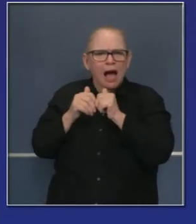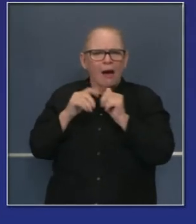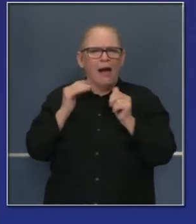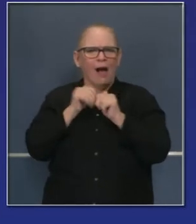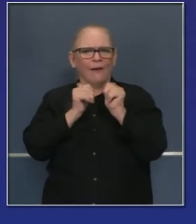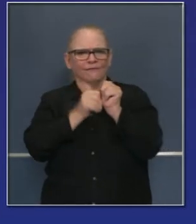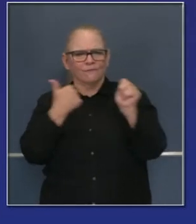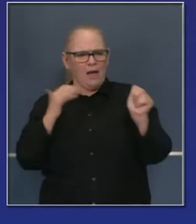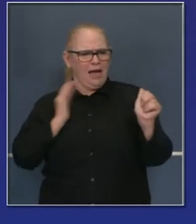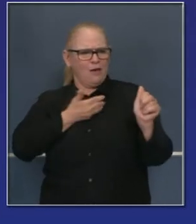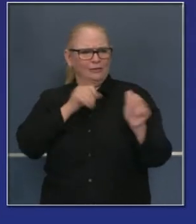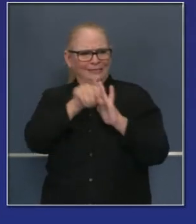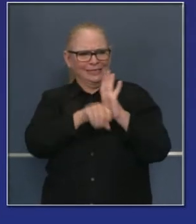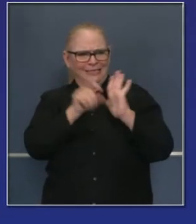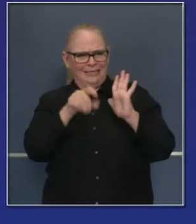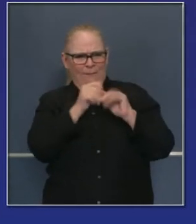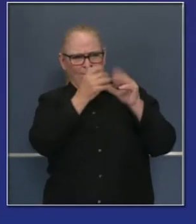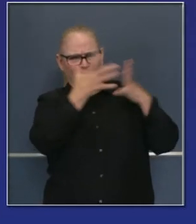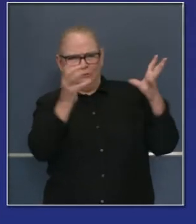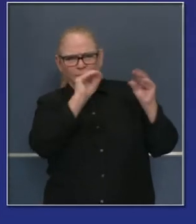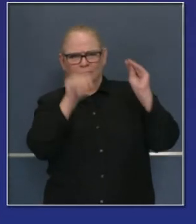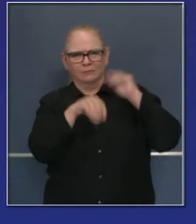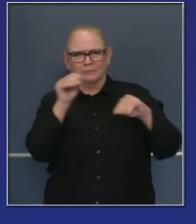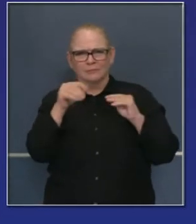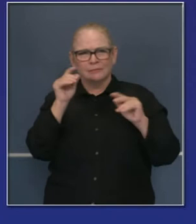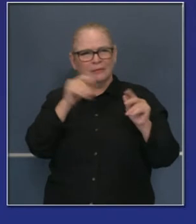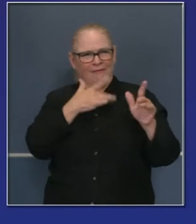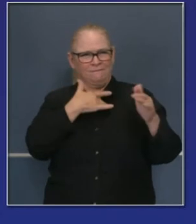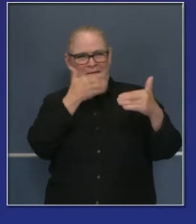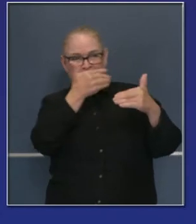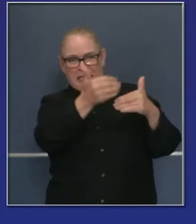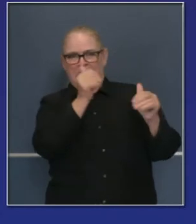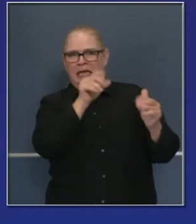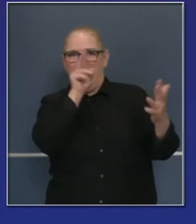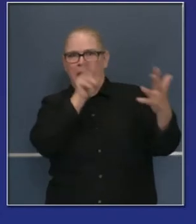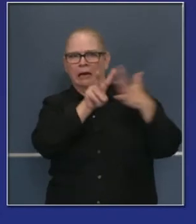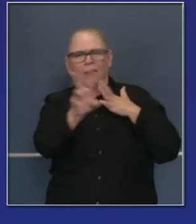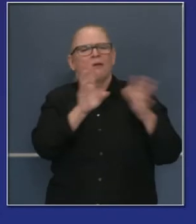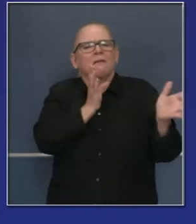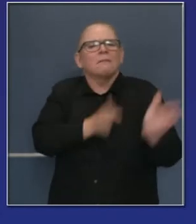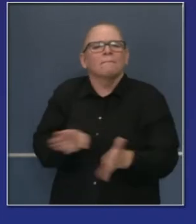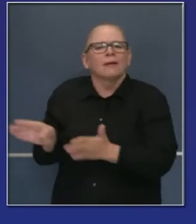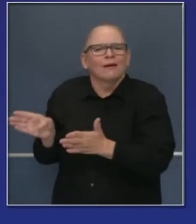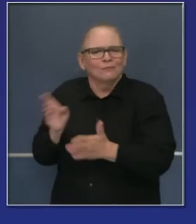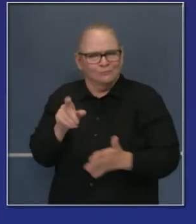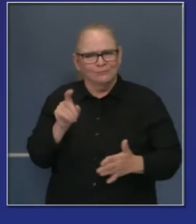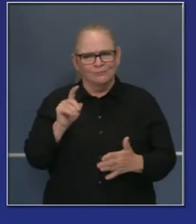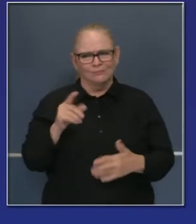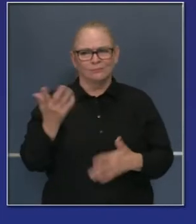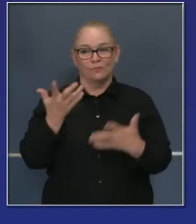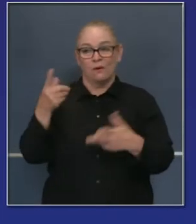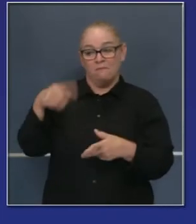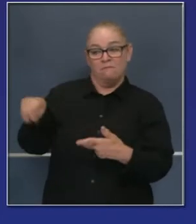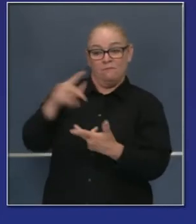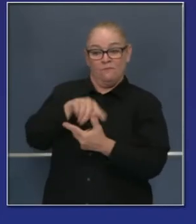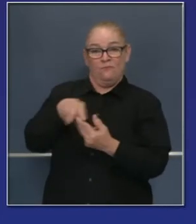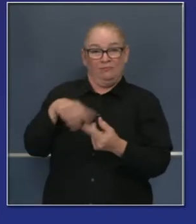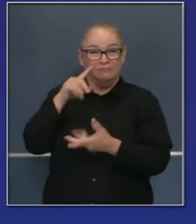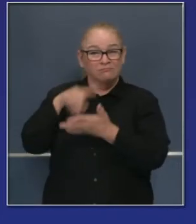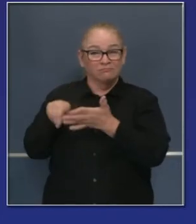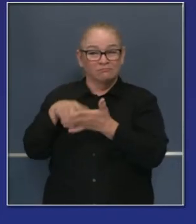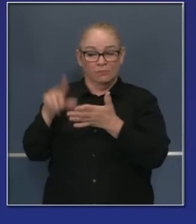y también en cuanto a las aplicaciones con el Departamento